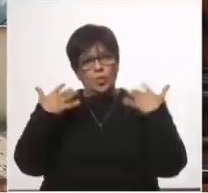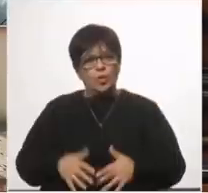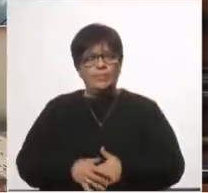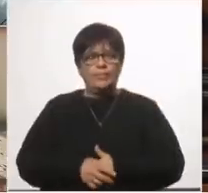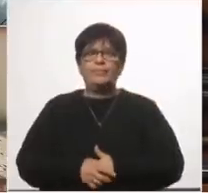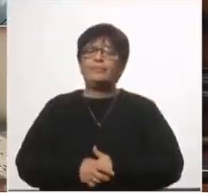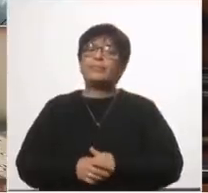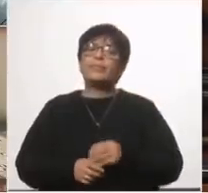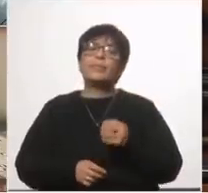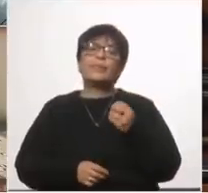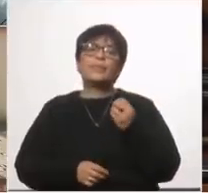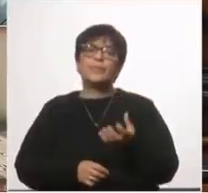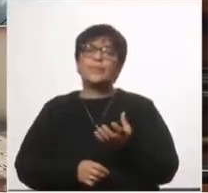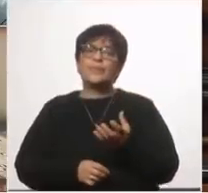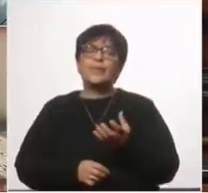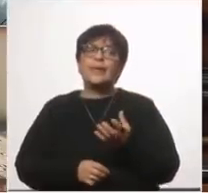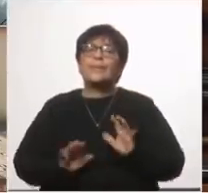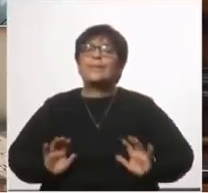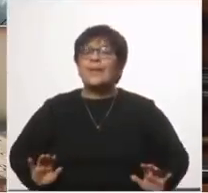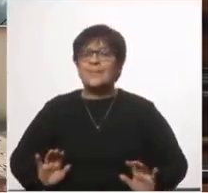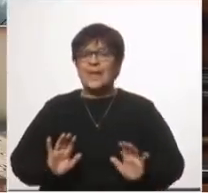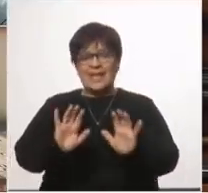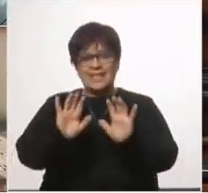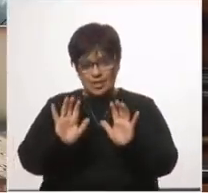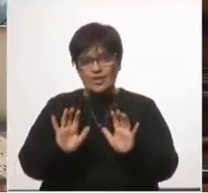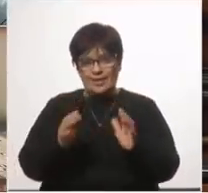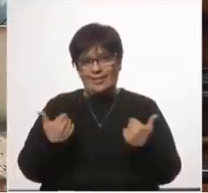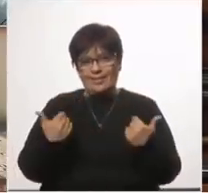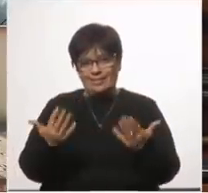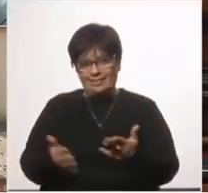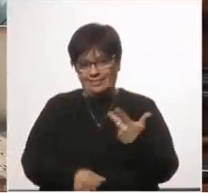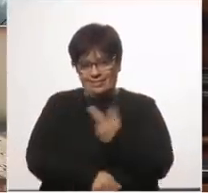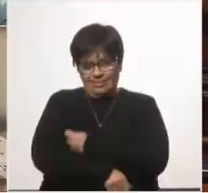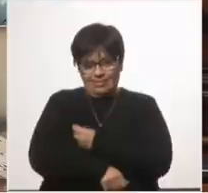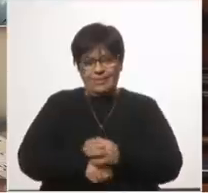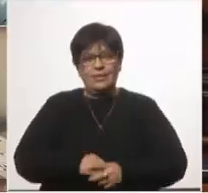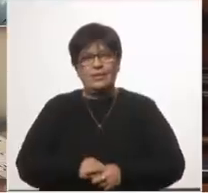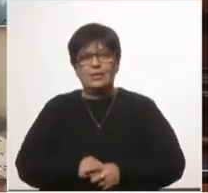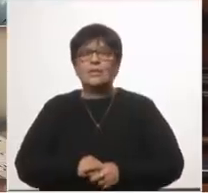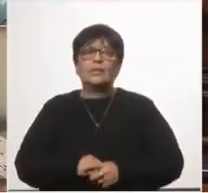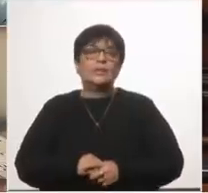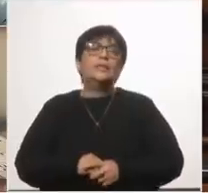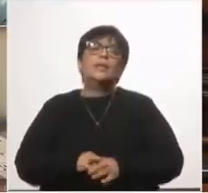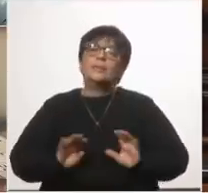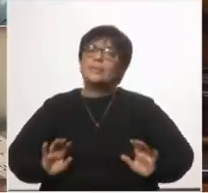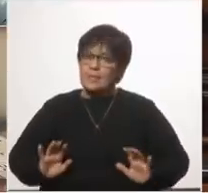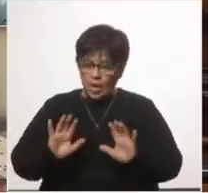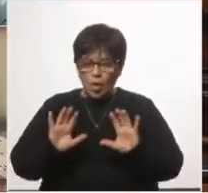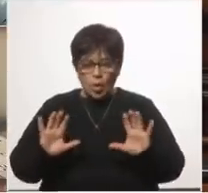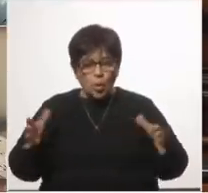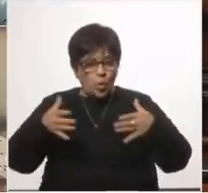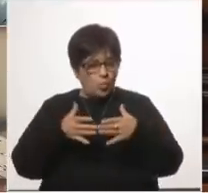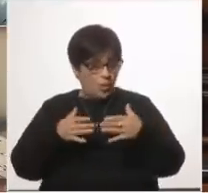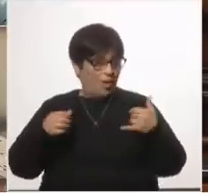en la previsión de las vacunas una apuesta al mecanismo COVAX